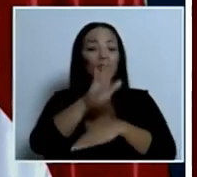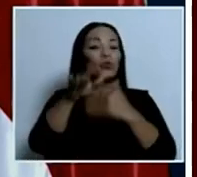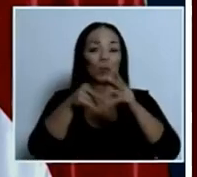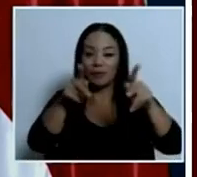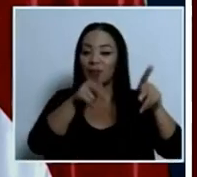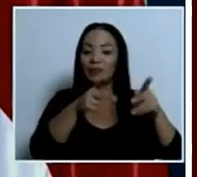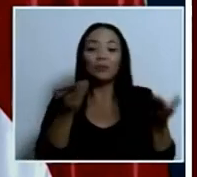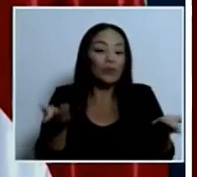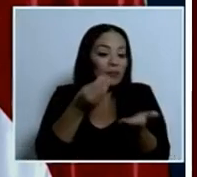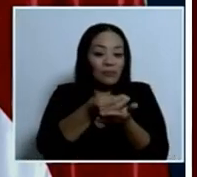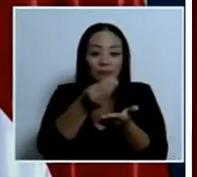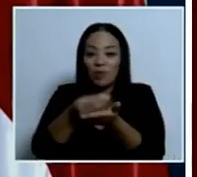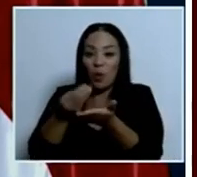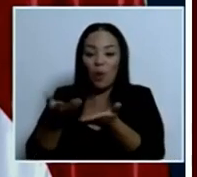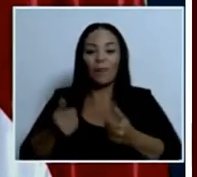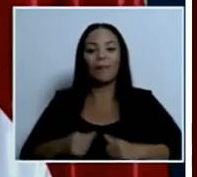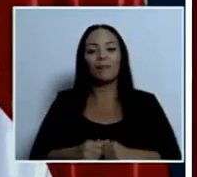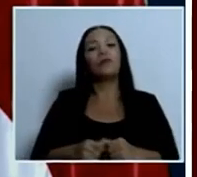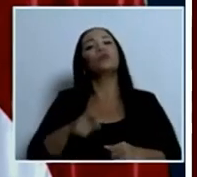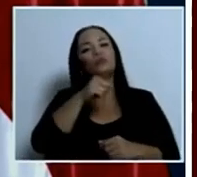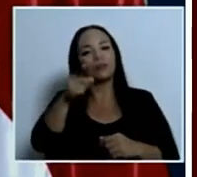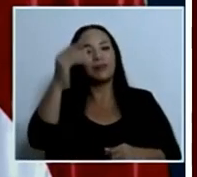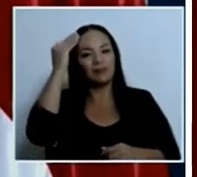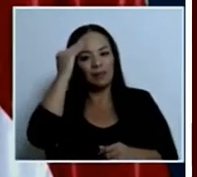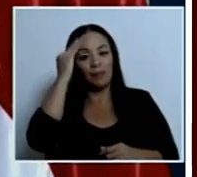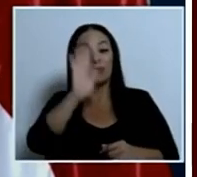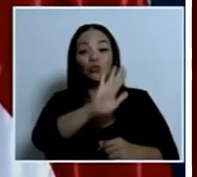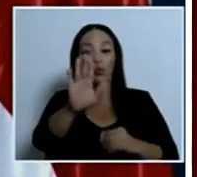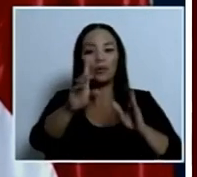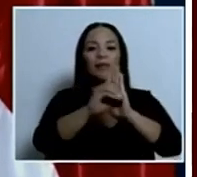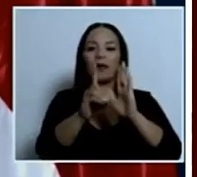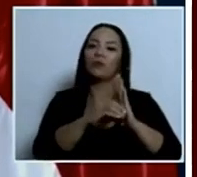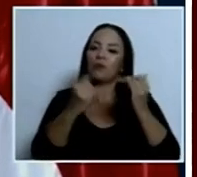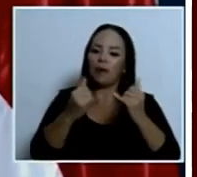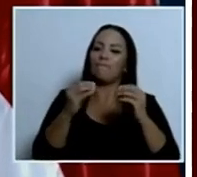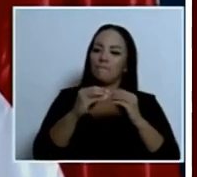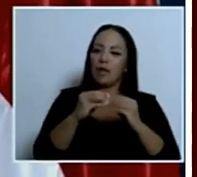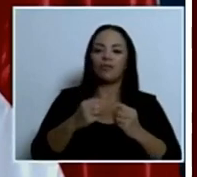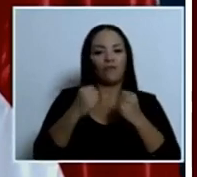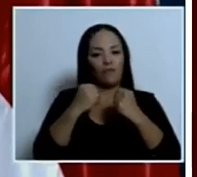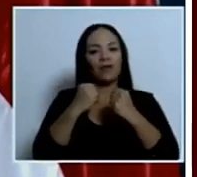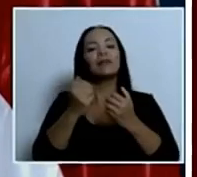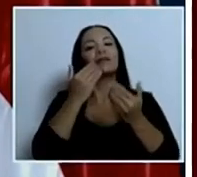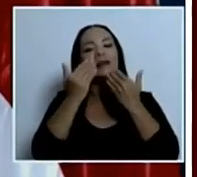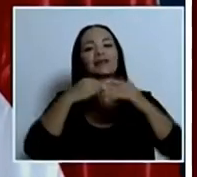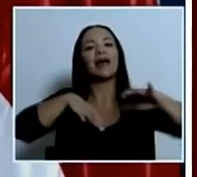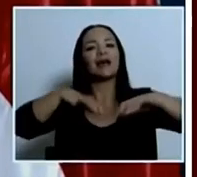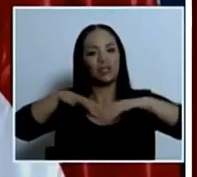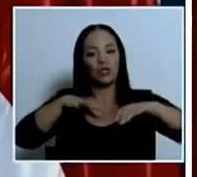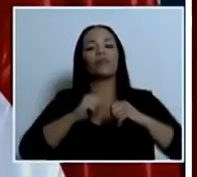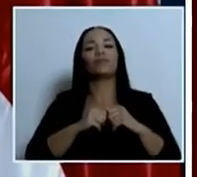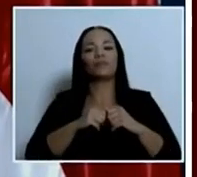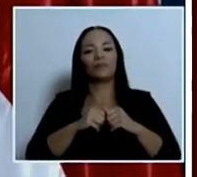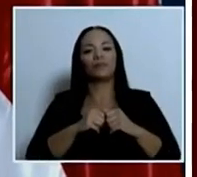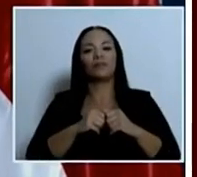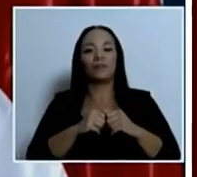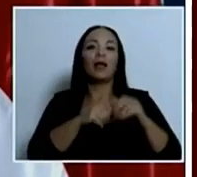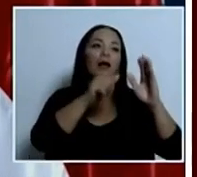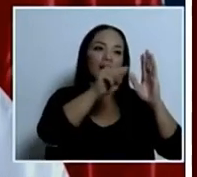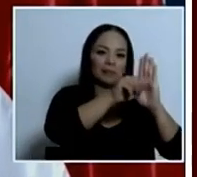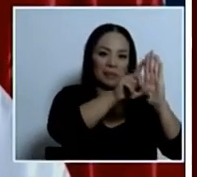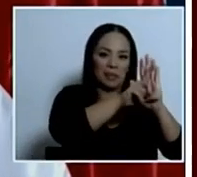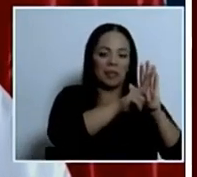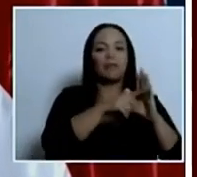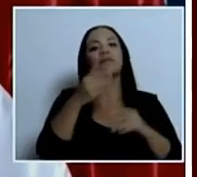actividad, sepan que sus derechos hoy son más fuertes gracias a la acción legislativa y a los